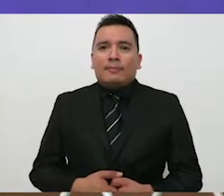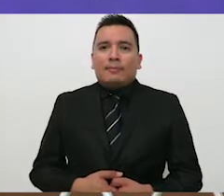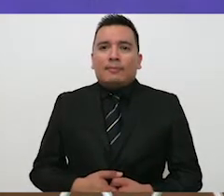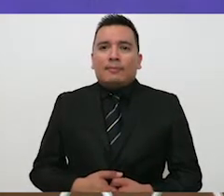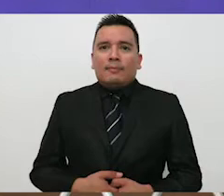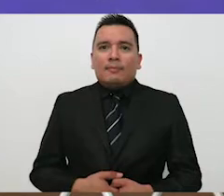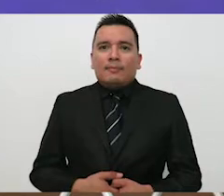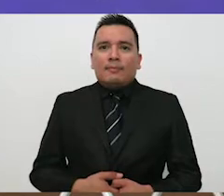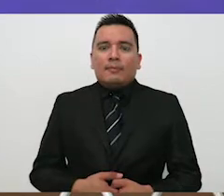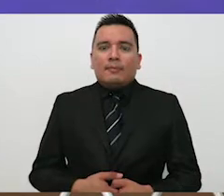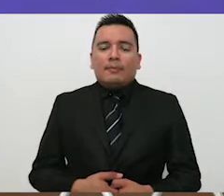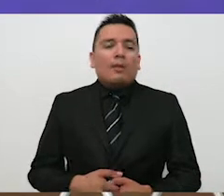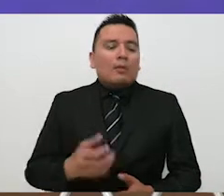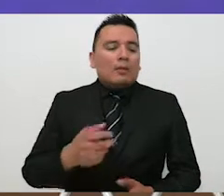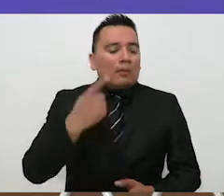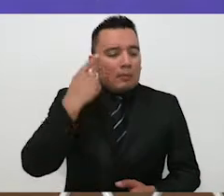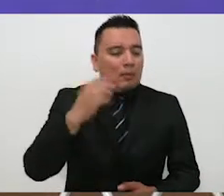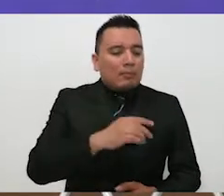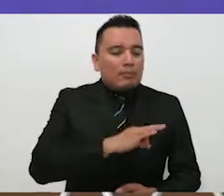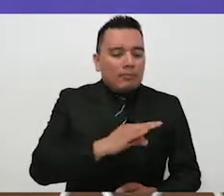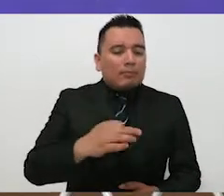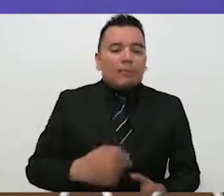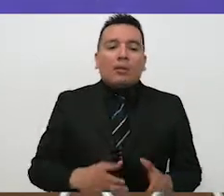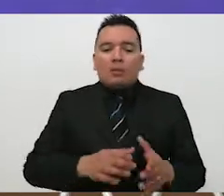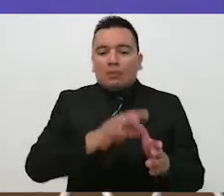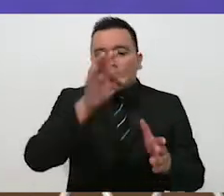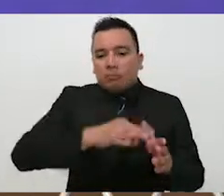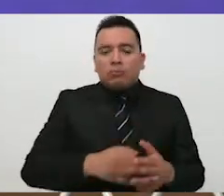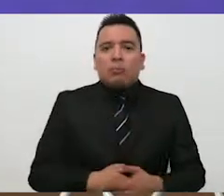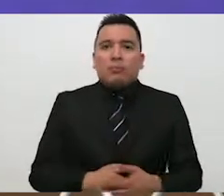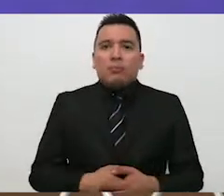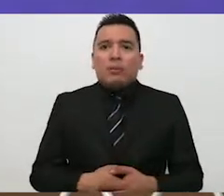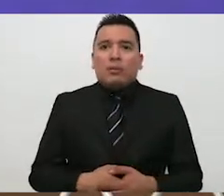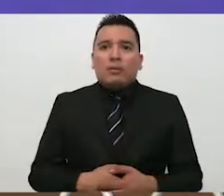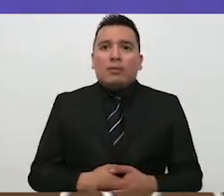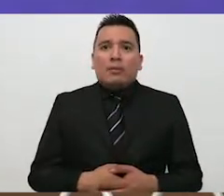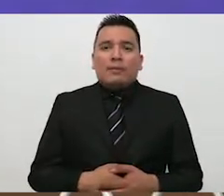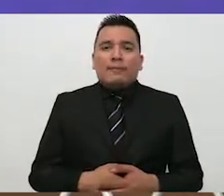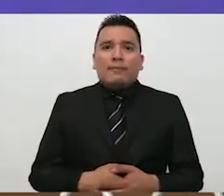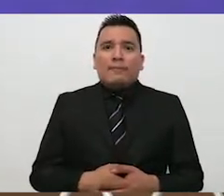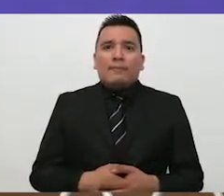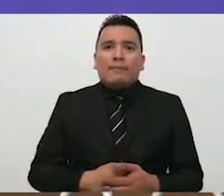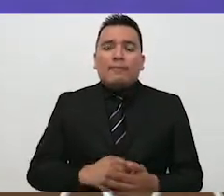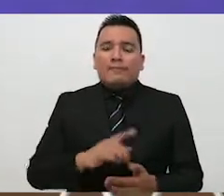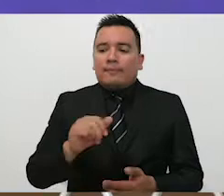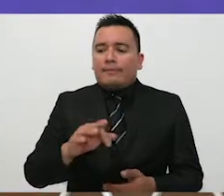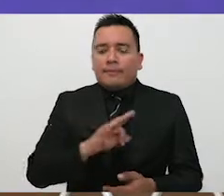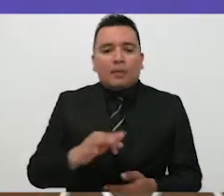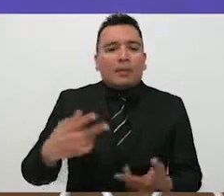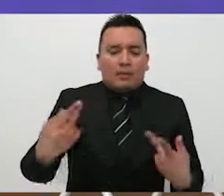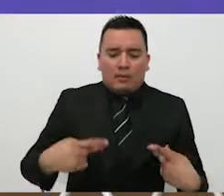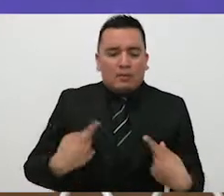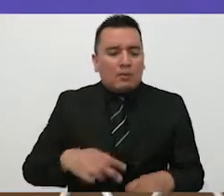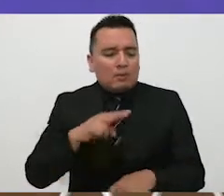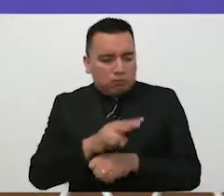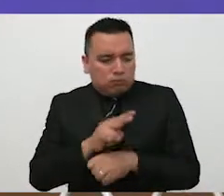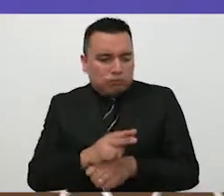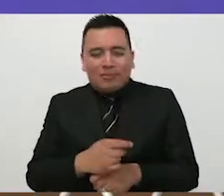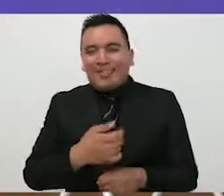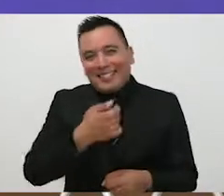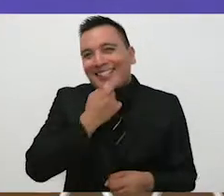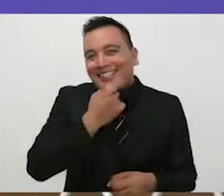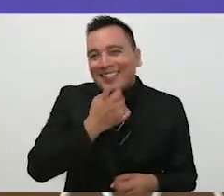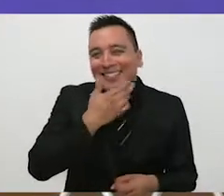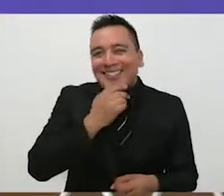votar. Se forma lo que es una mesa directiva de casilla y funcionarios de casilla, que son los niños y niñas también participando,